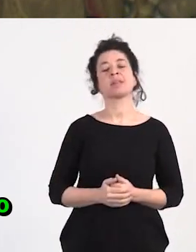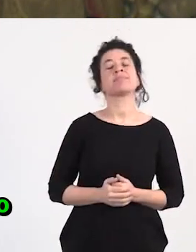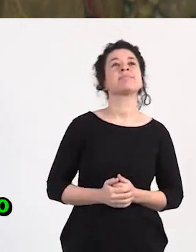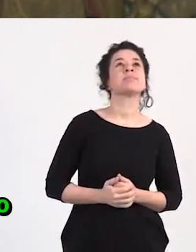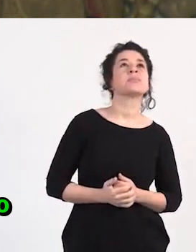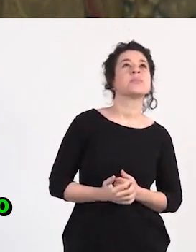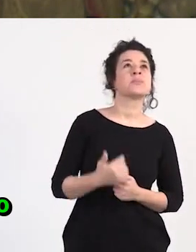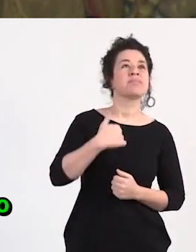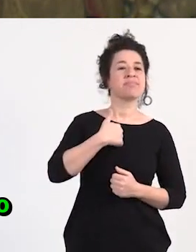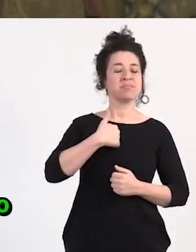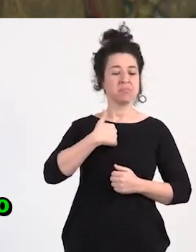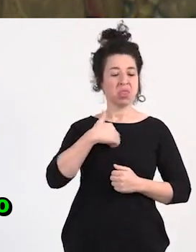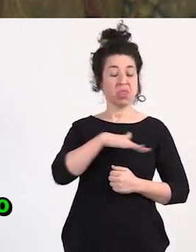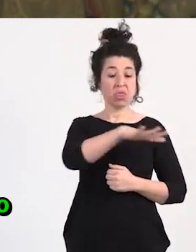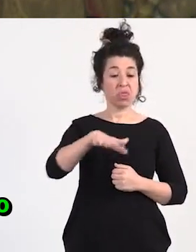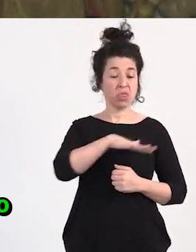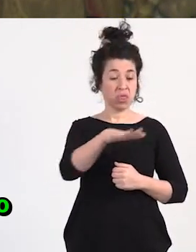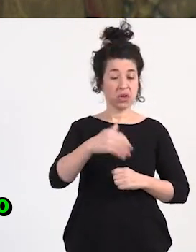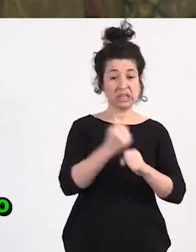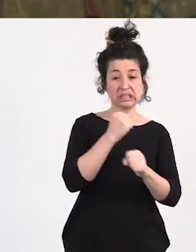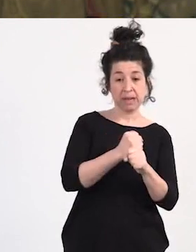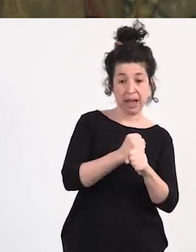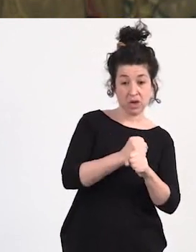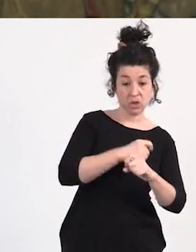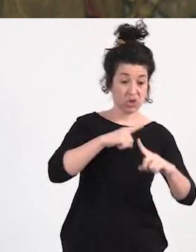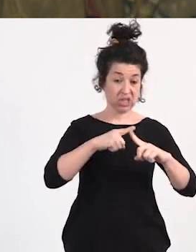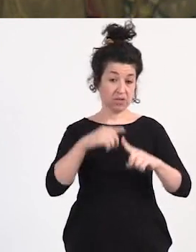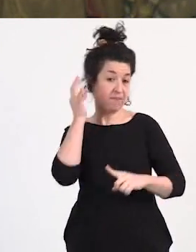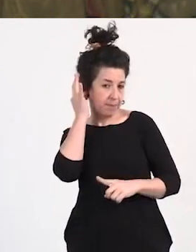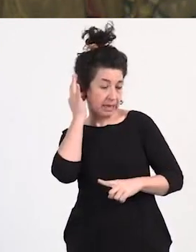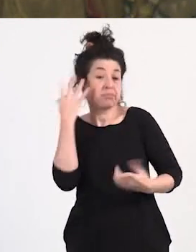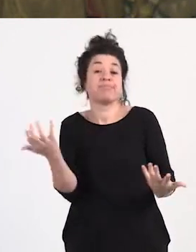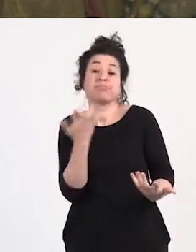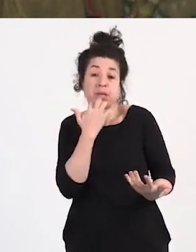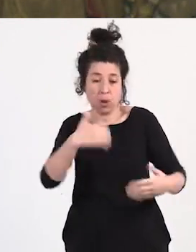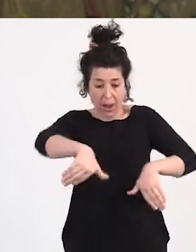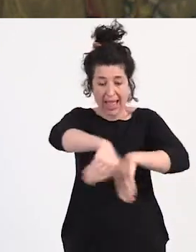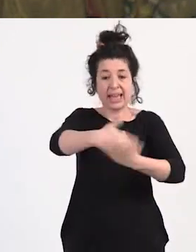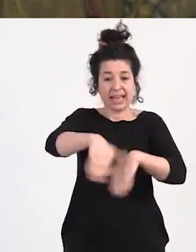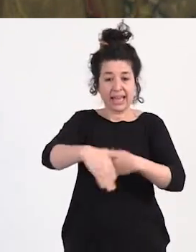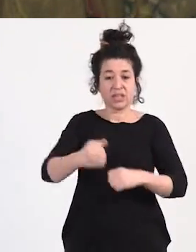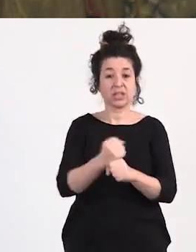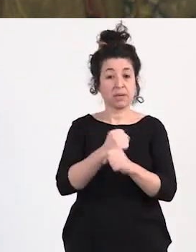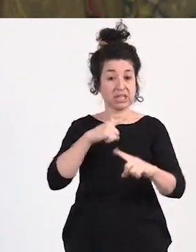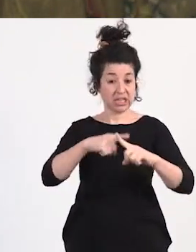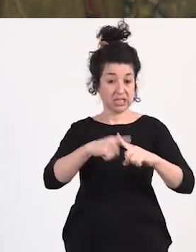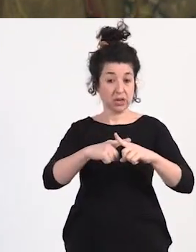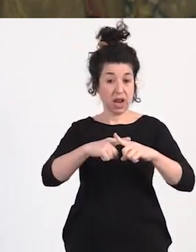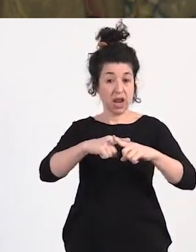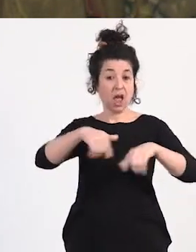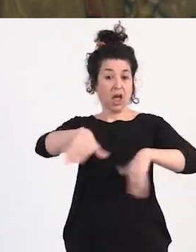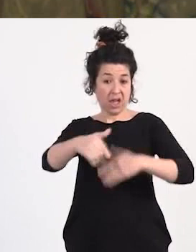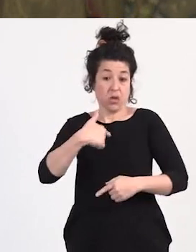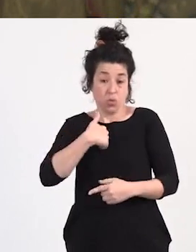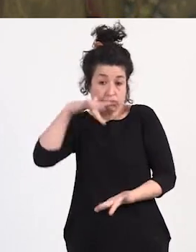nos movemos en zonas de trabajo donde hay trabajo sexual femenino en la calle, trabajo sexual callejero, yo he sido trabajadora sexual de la calle,